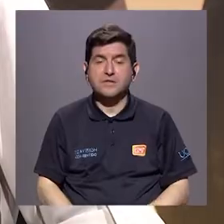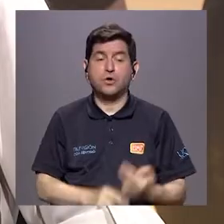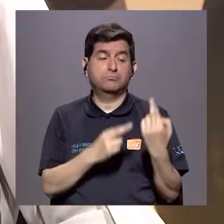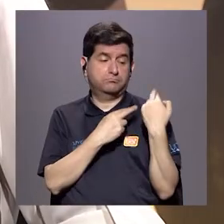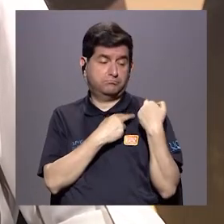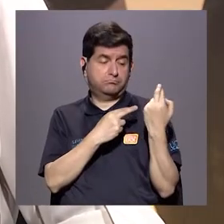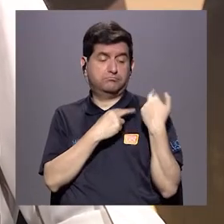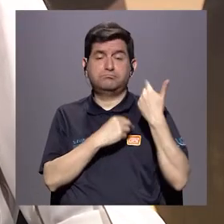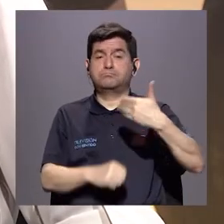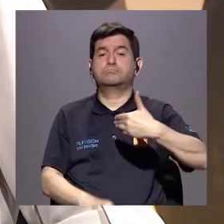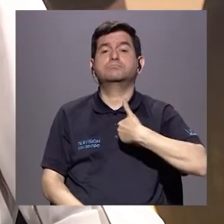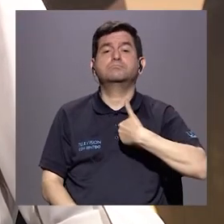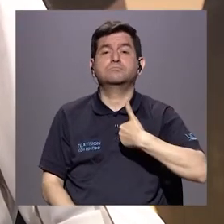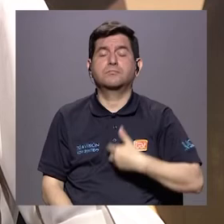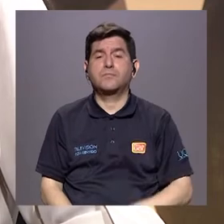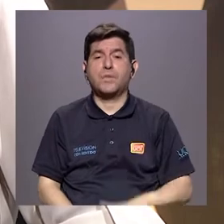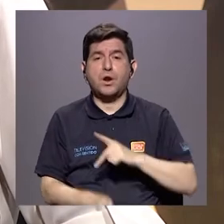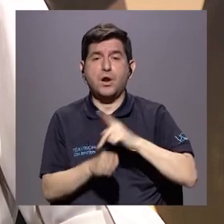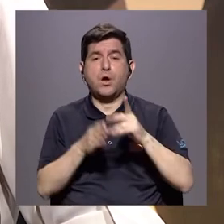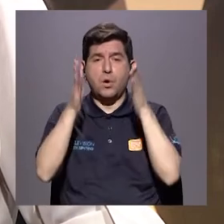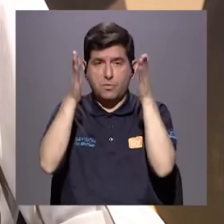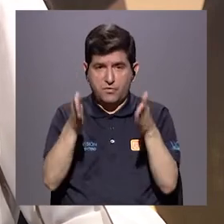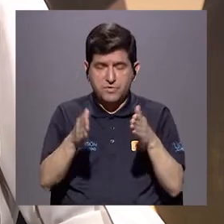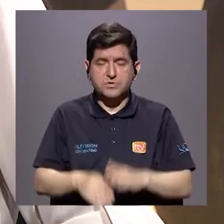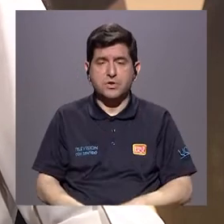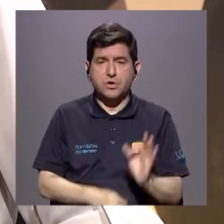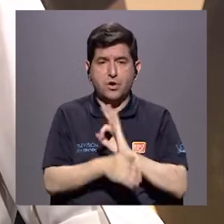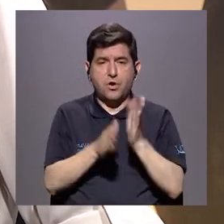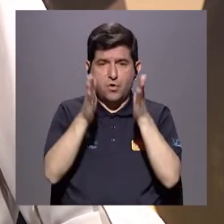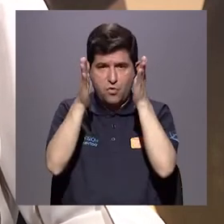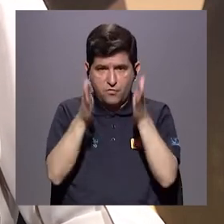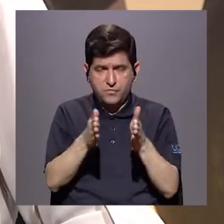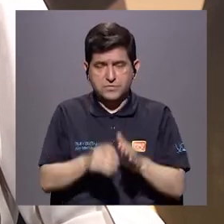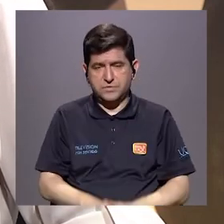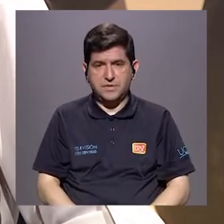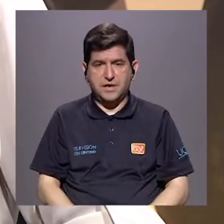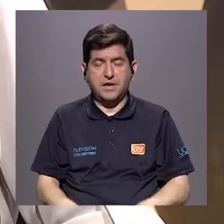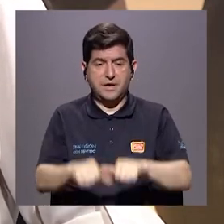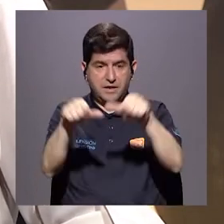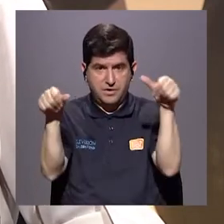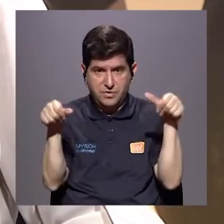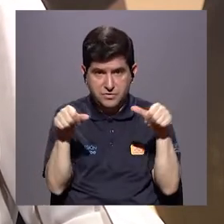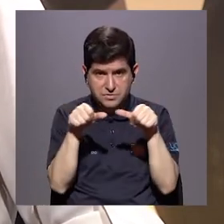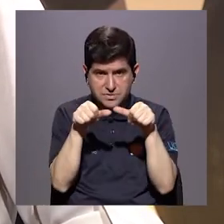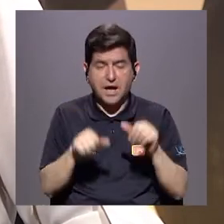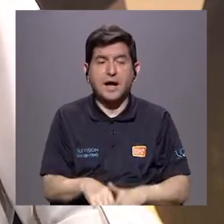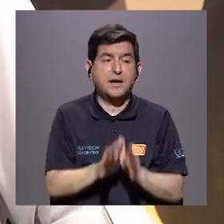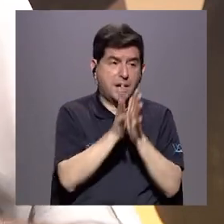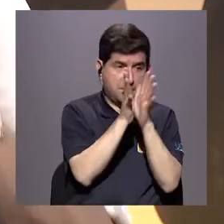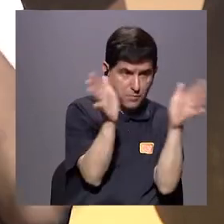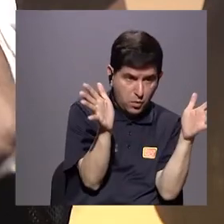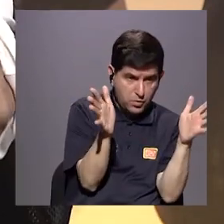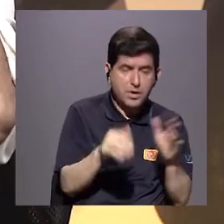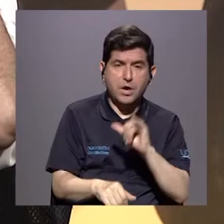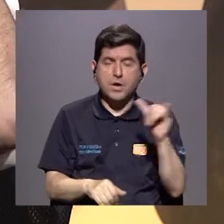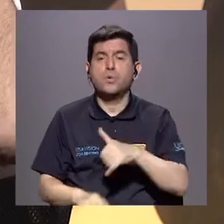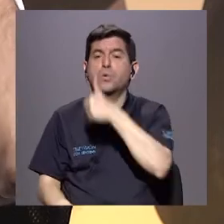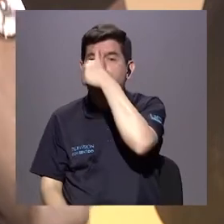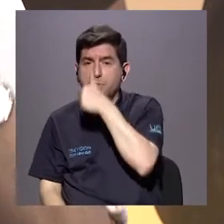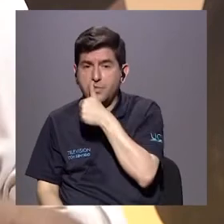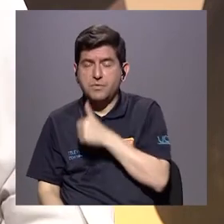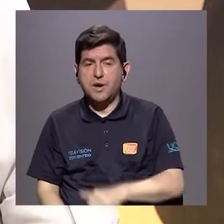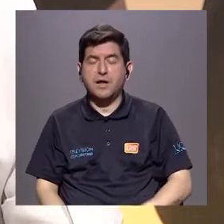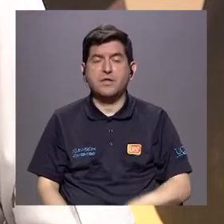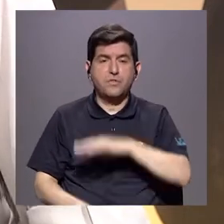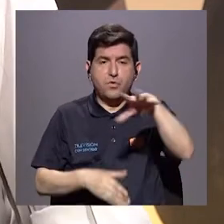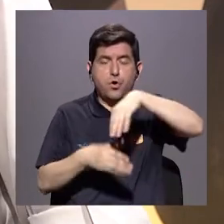responsabilidad de las y los profesionales o de los funcionarios, tanto en el ámbito público como en ámbito privado,